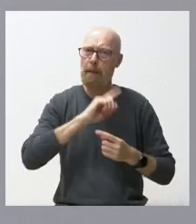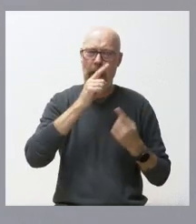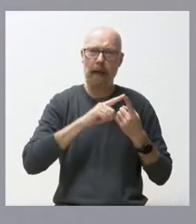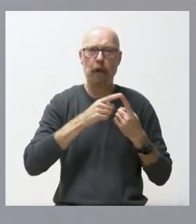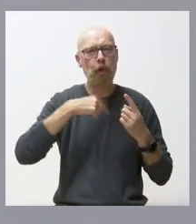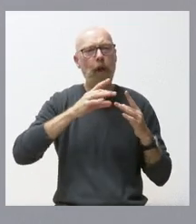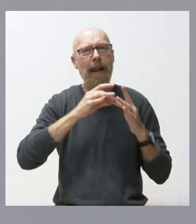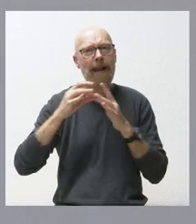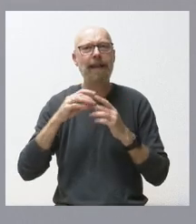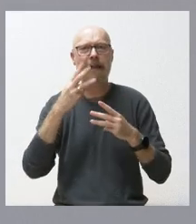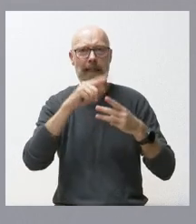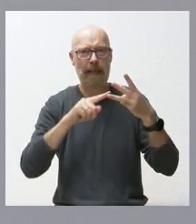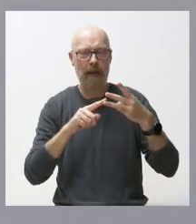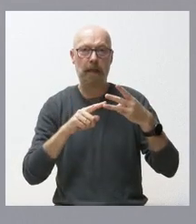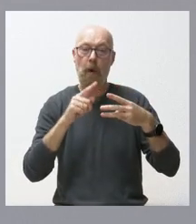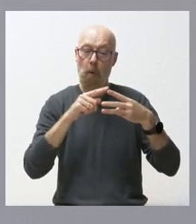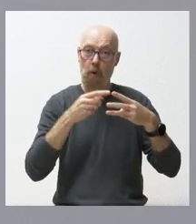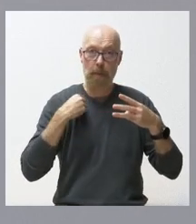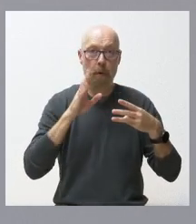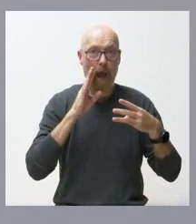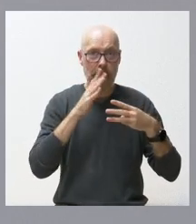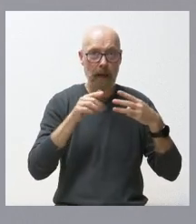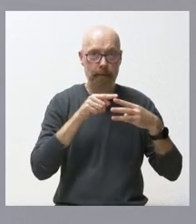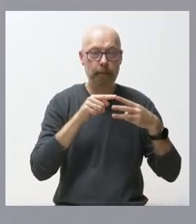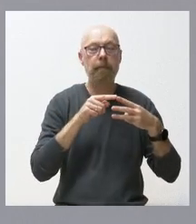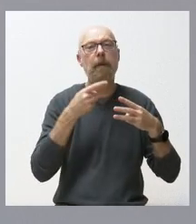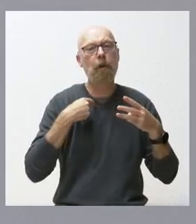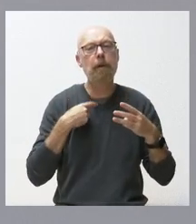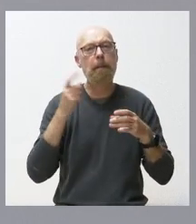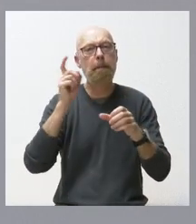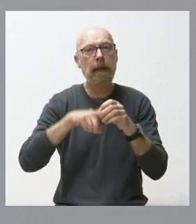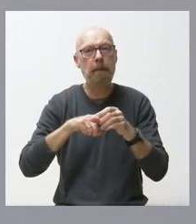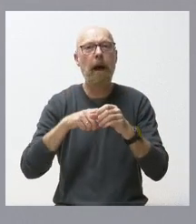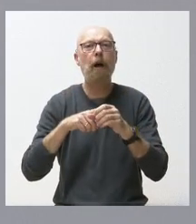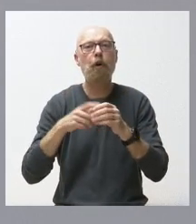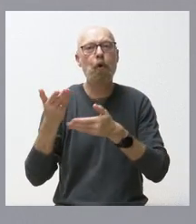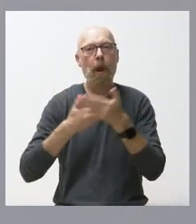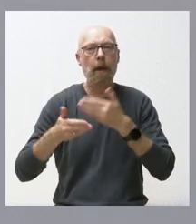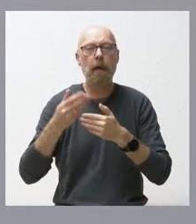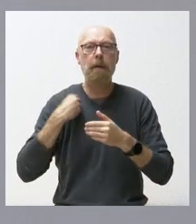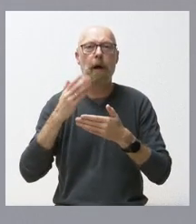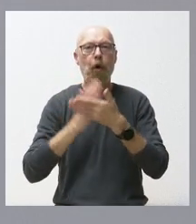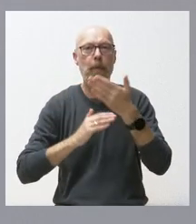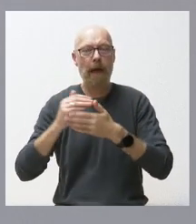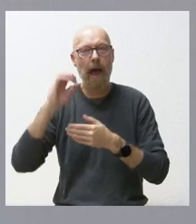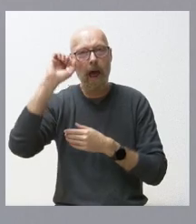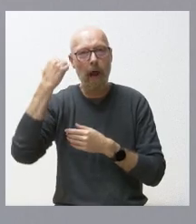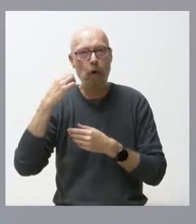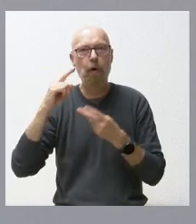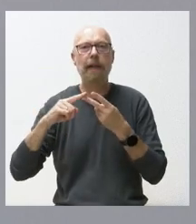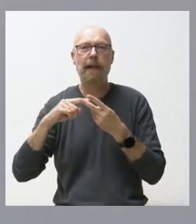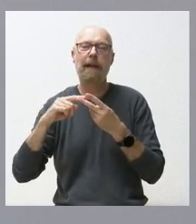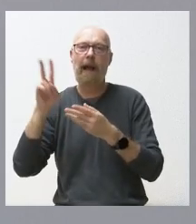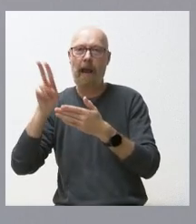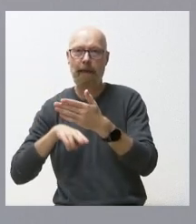Este es uno de los que lideramos y ahí son partícipes en calidad de colaboradores las comunidades de Aragón y de Galicia.